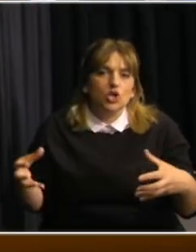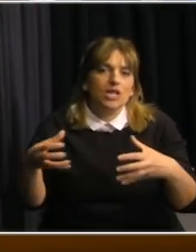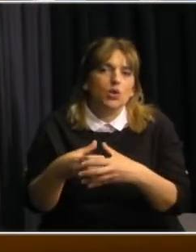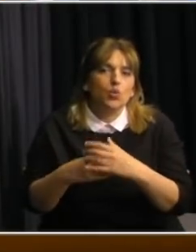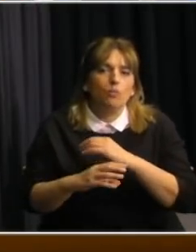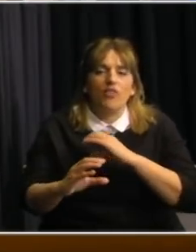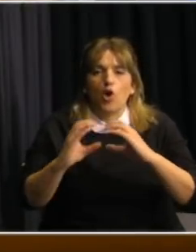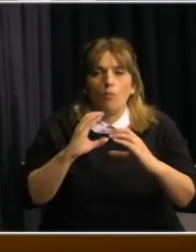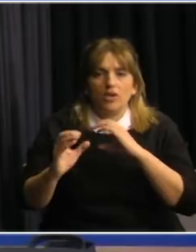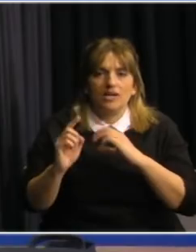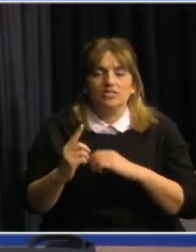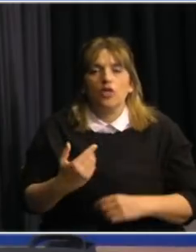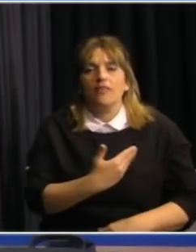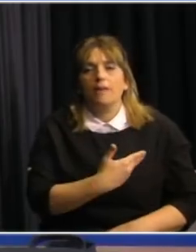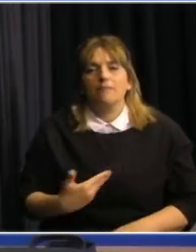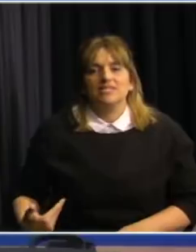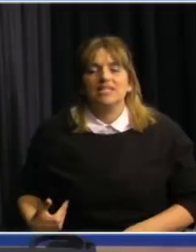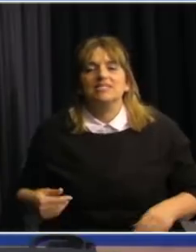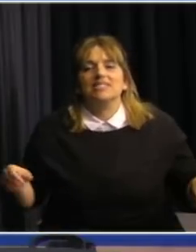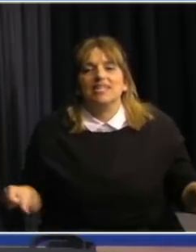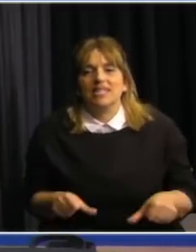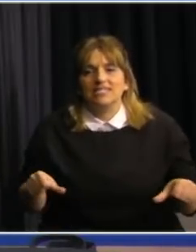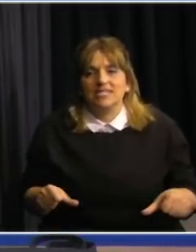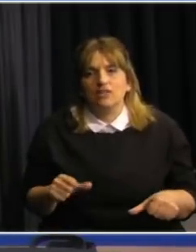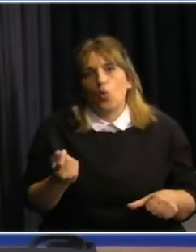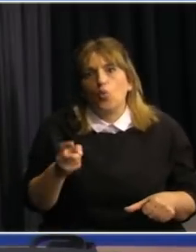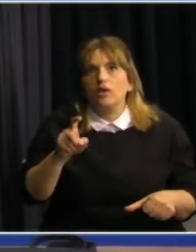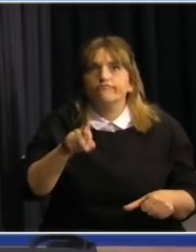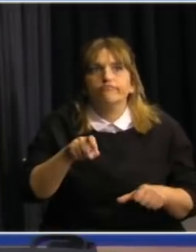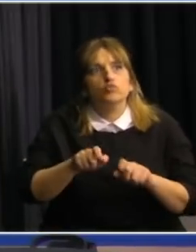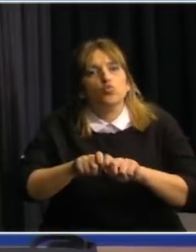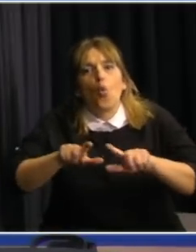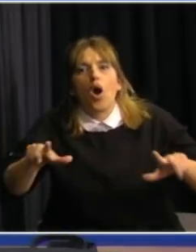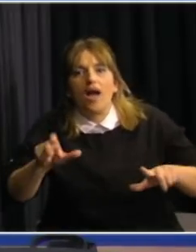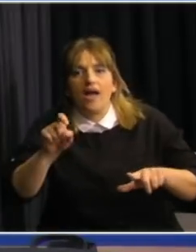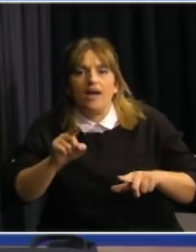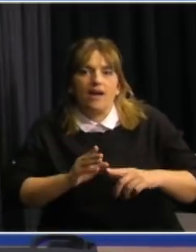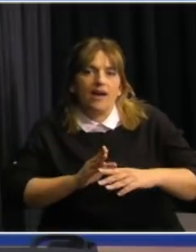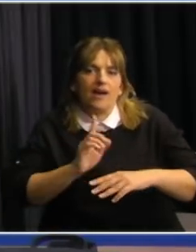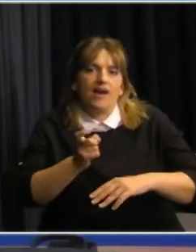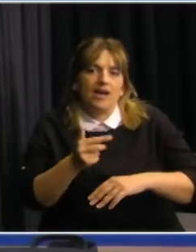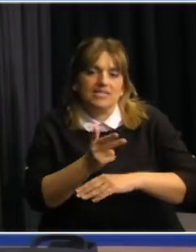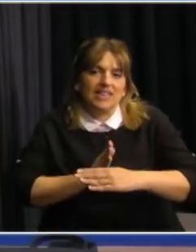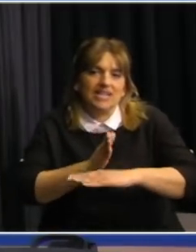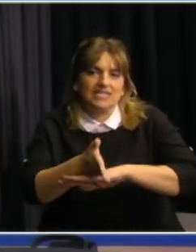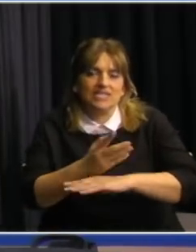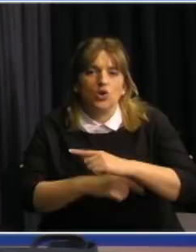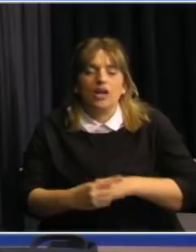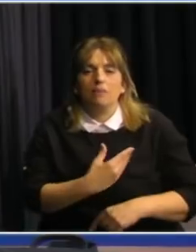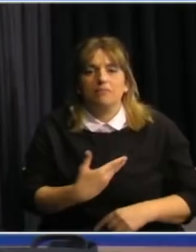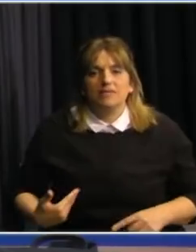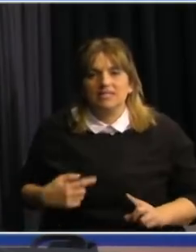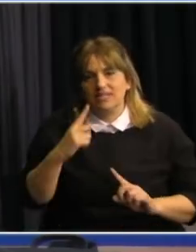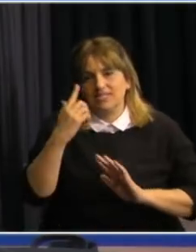comunicación de presidencia se está elaborando una pestaña del GACH en la página de acceso a la Presidencia de la República donde